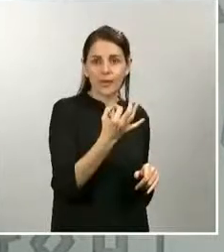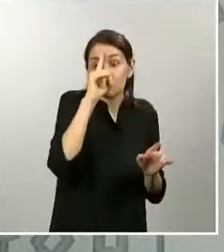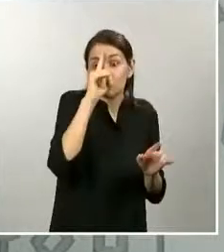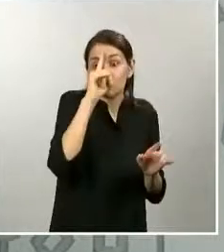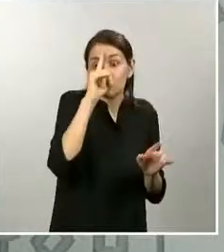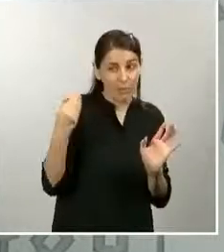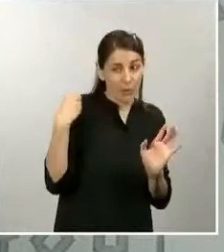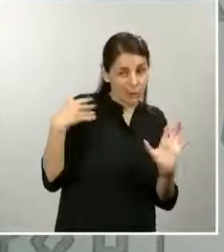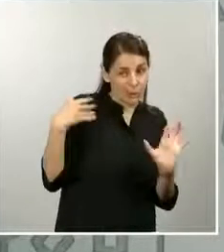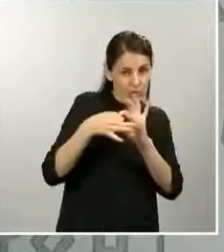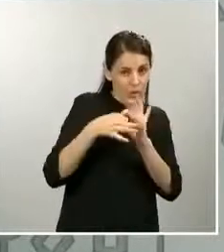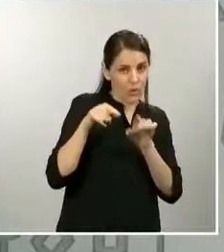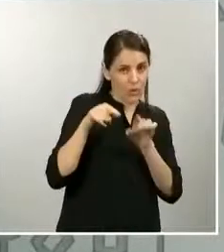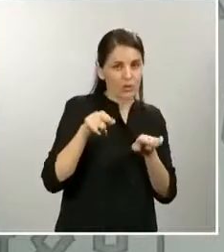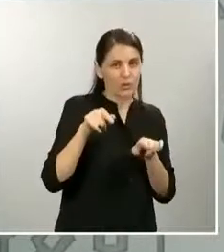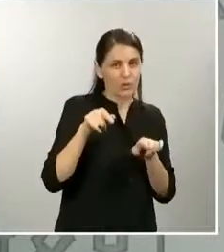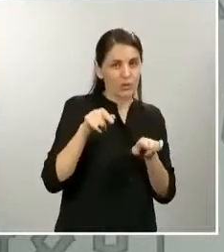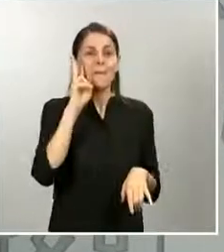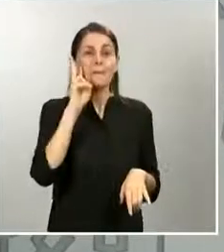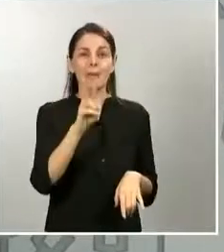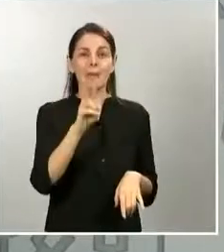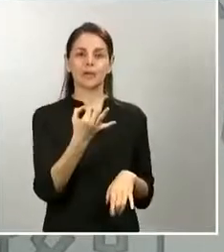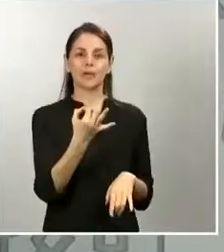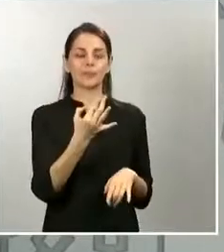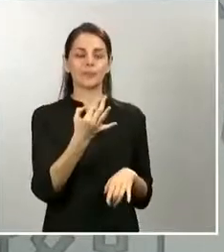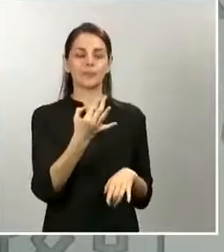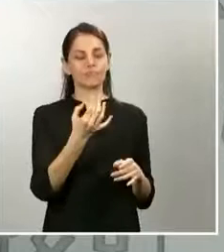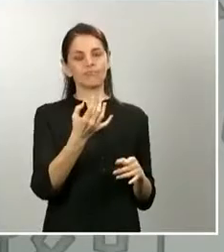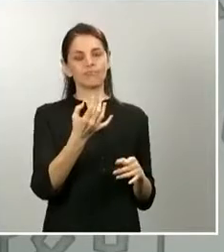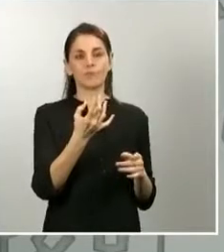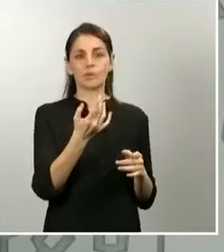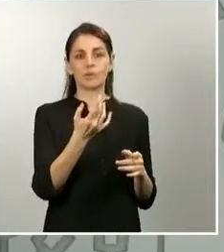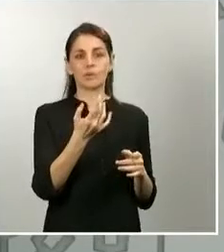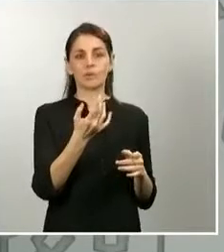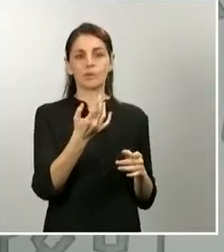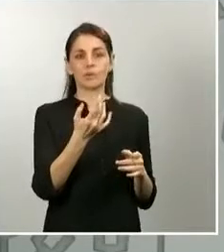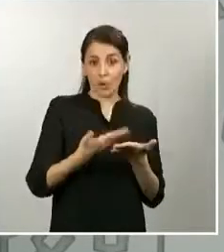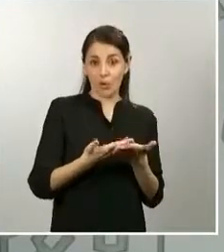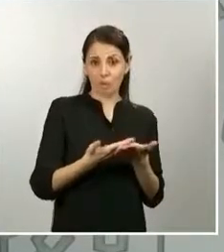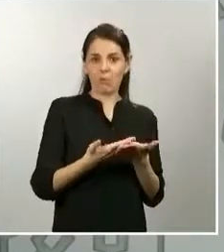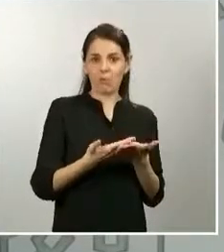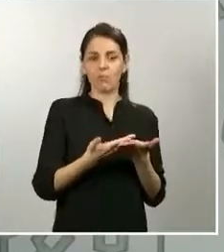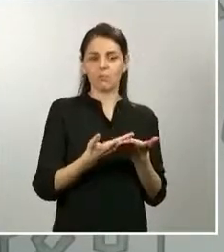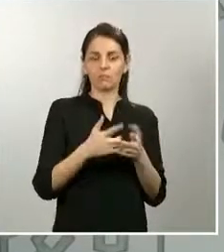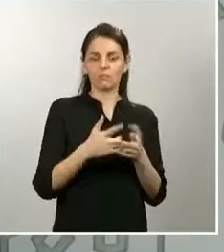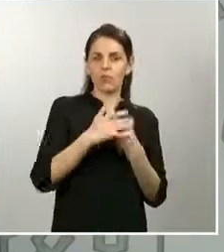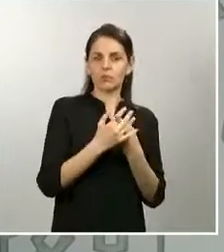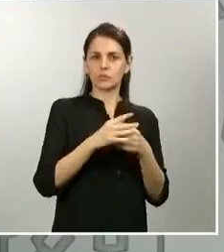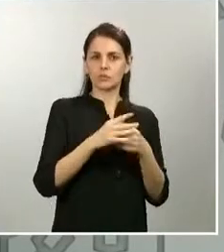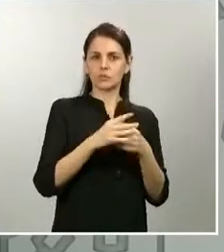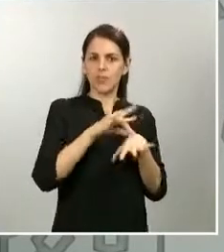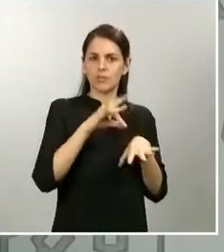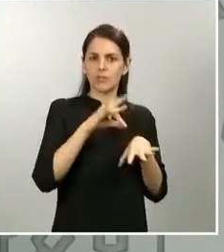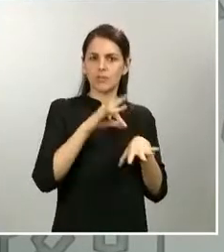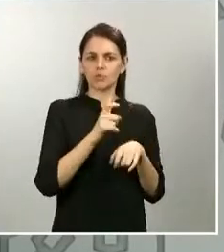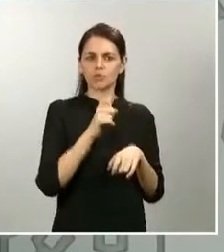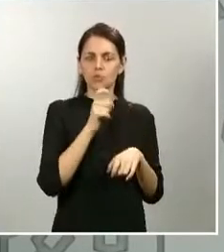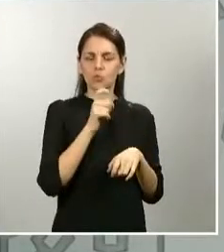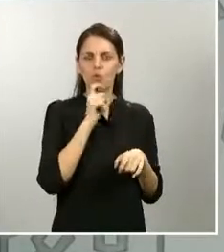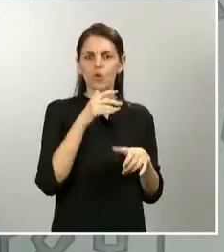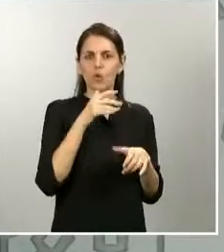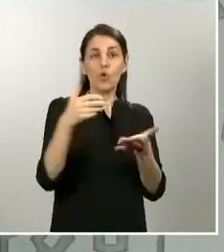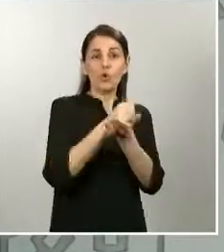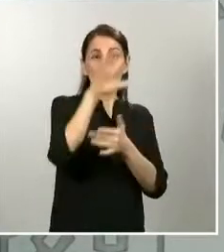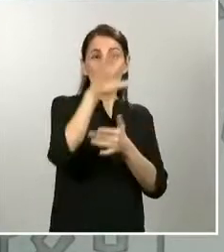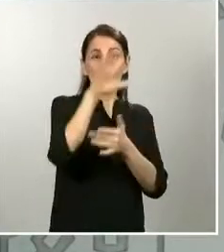que es verdad que la incidencia, la incidencia acumulada, que vamos viendo y vamos estudiando de forma continua, no es exactamente igual en todas las comunidades,